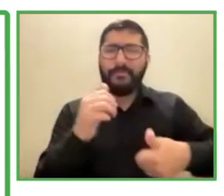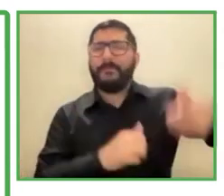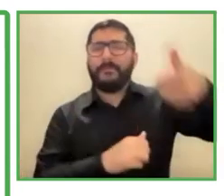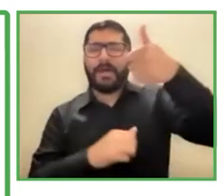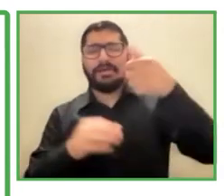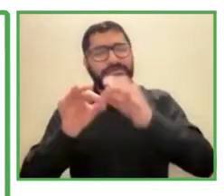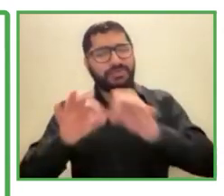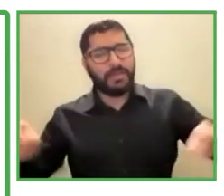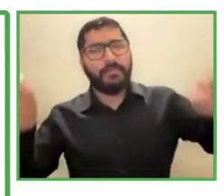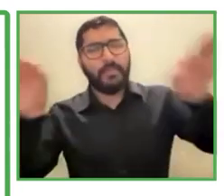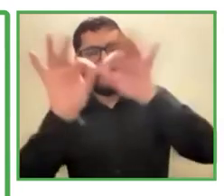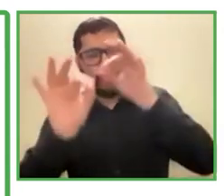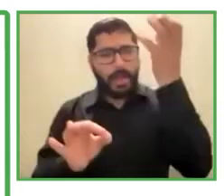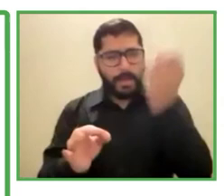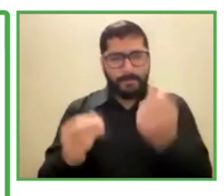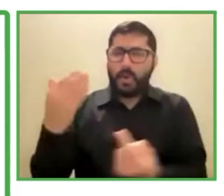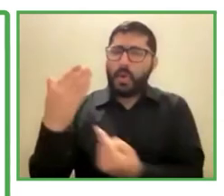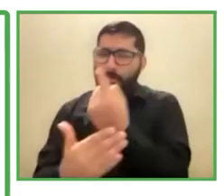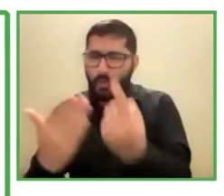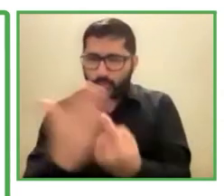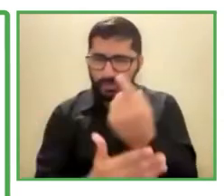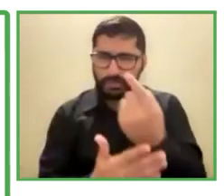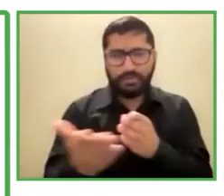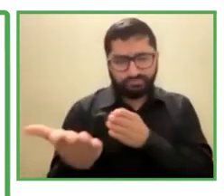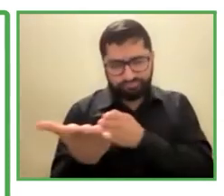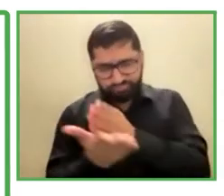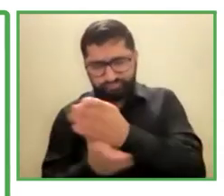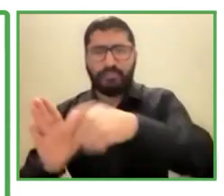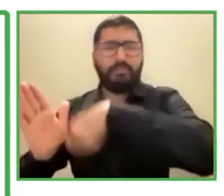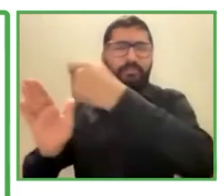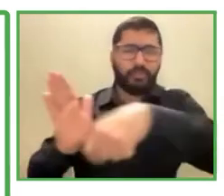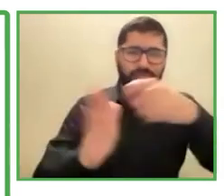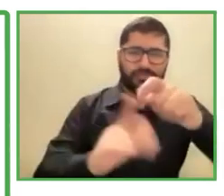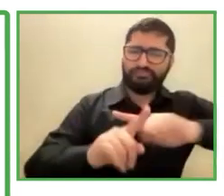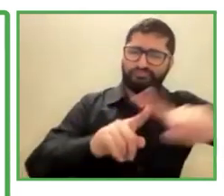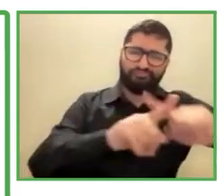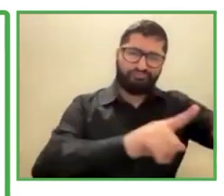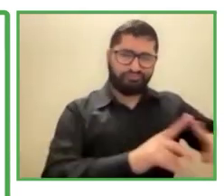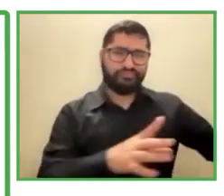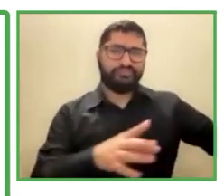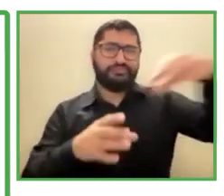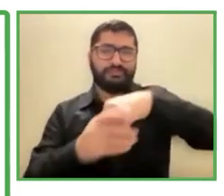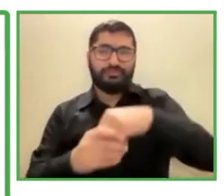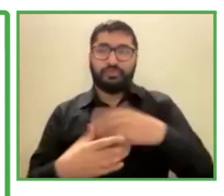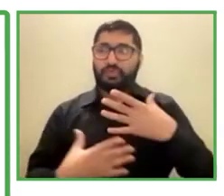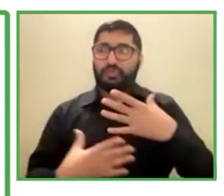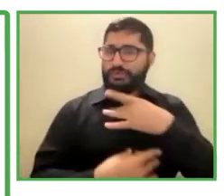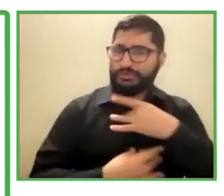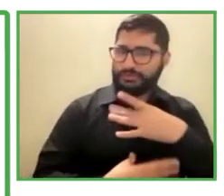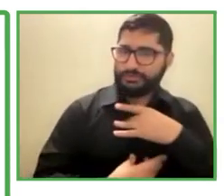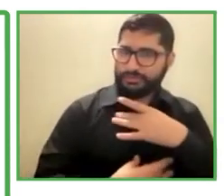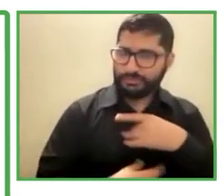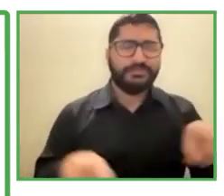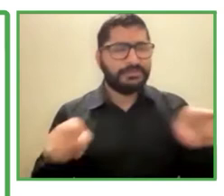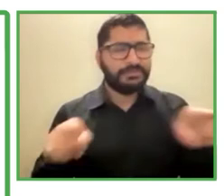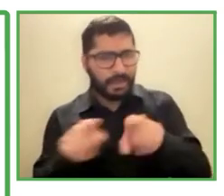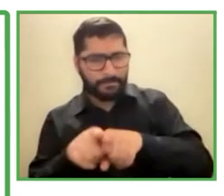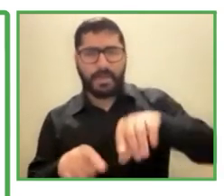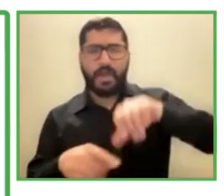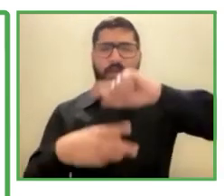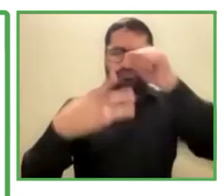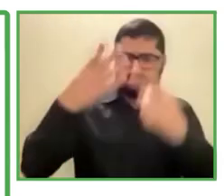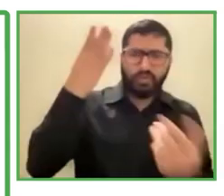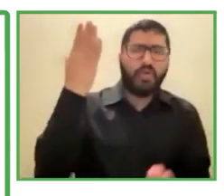empezar proyectos más interesantes y obtener nuevo contexto y